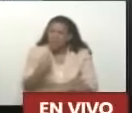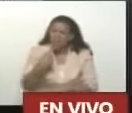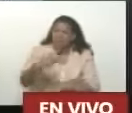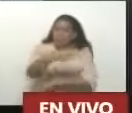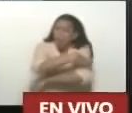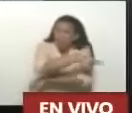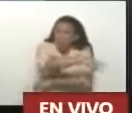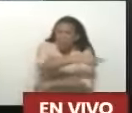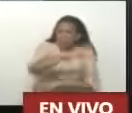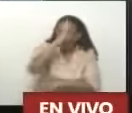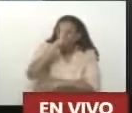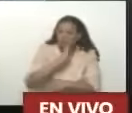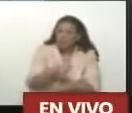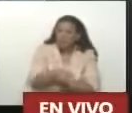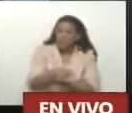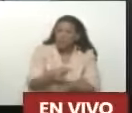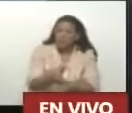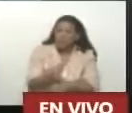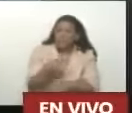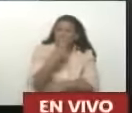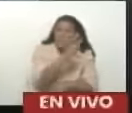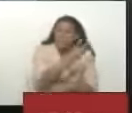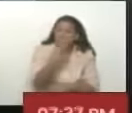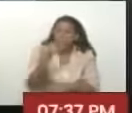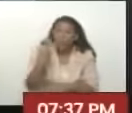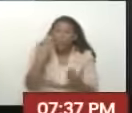¿Ah? 24